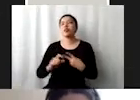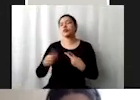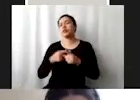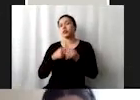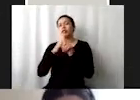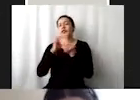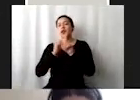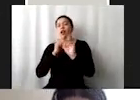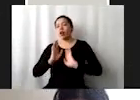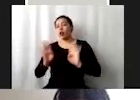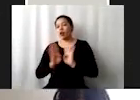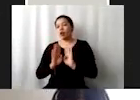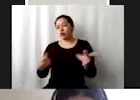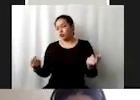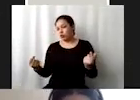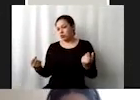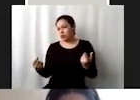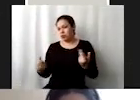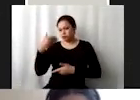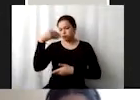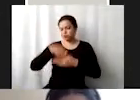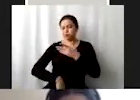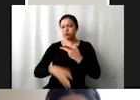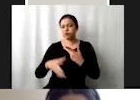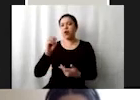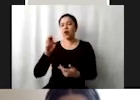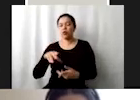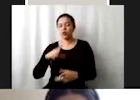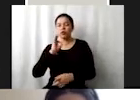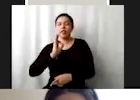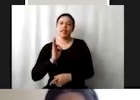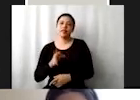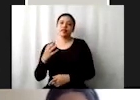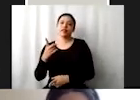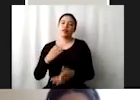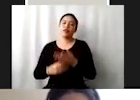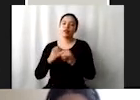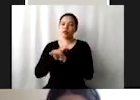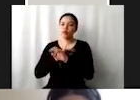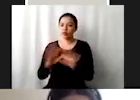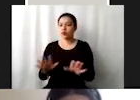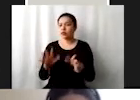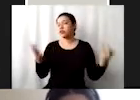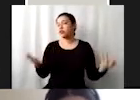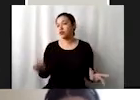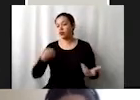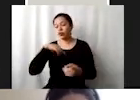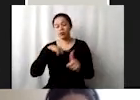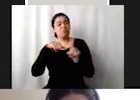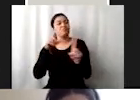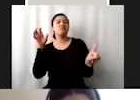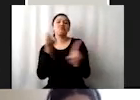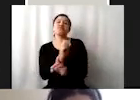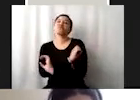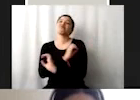altamente golpeadas y de hecho aceptada por Naciones Unidas otra vez en el último informe que no se va a lograr